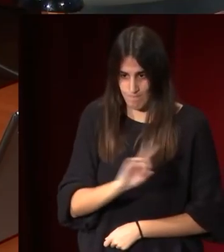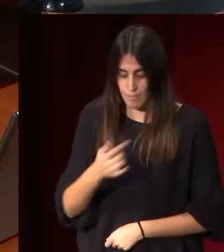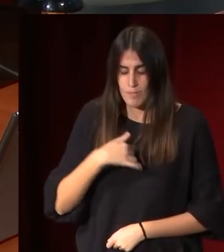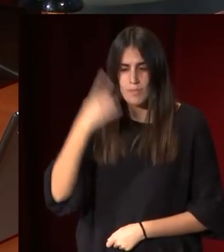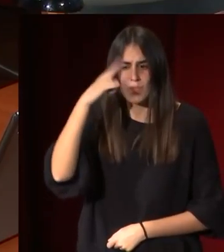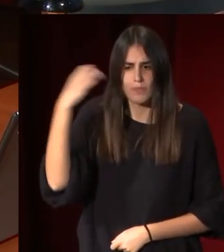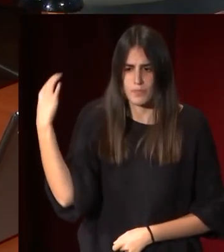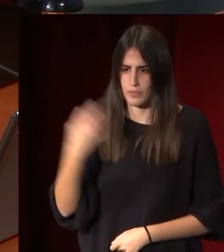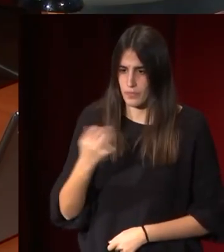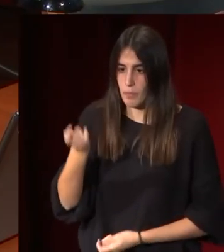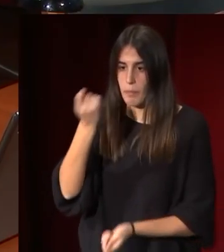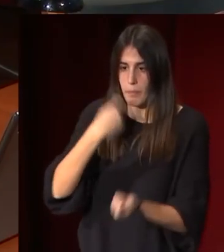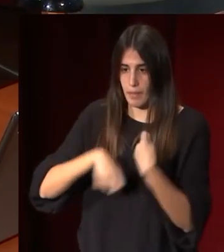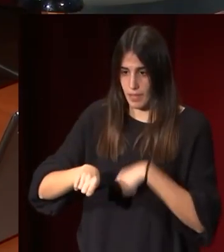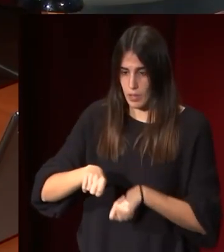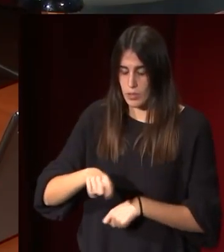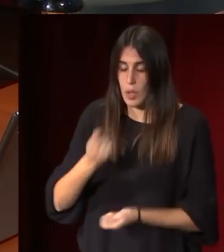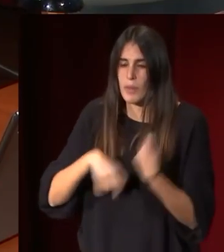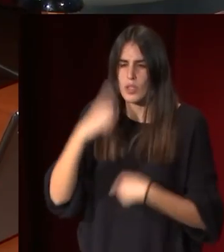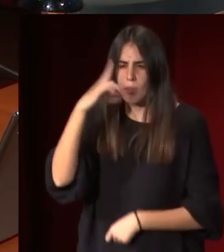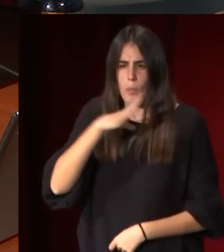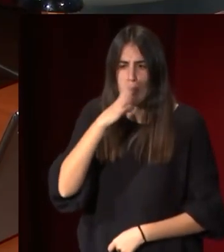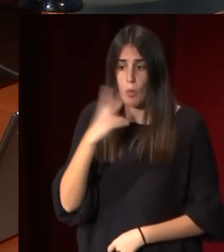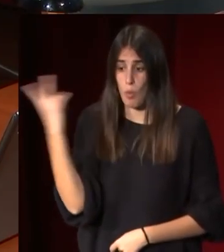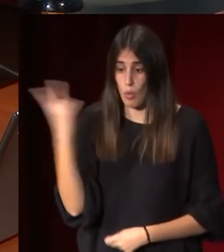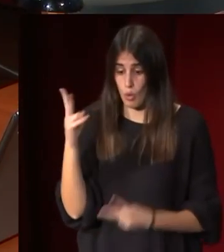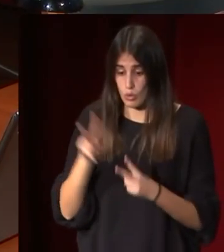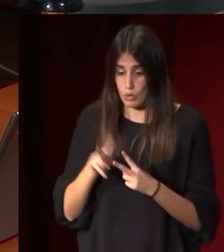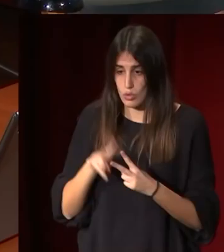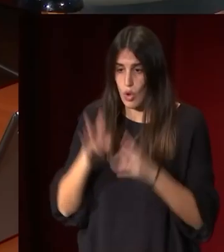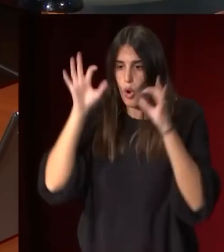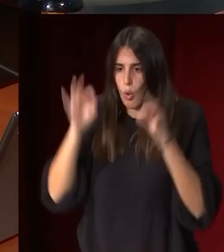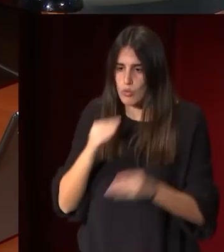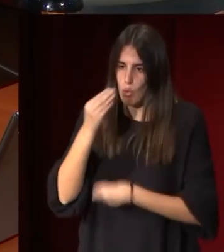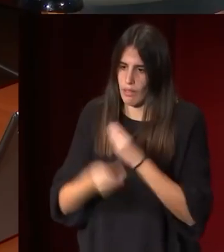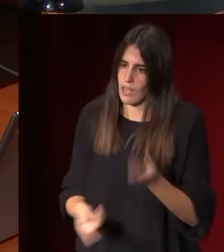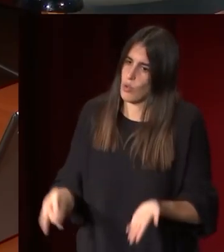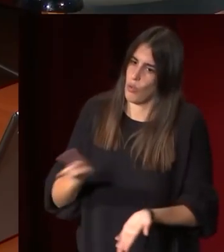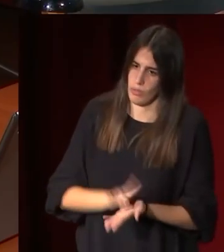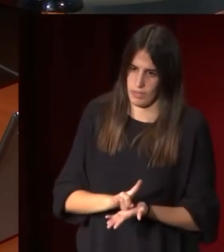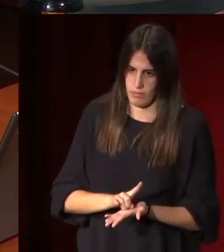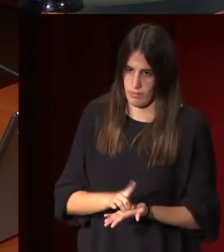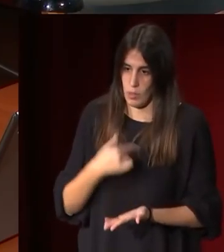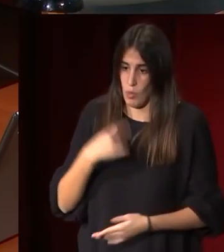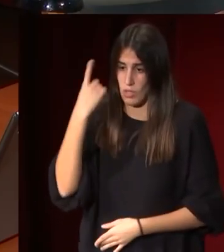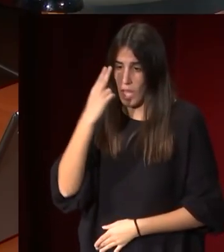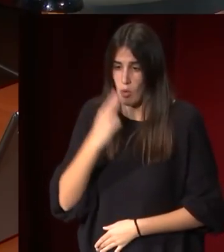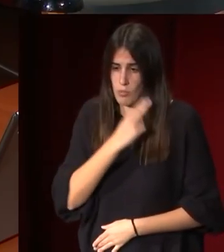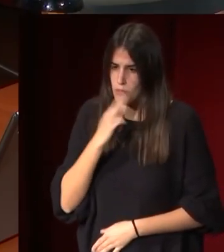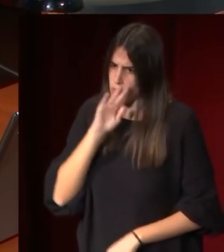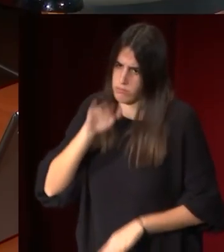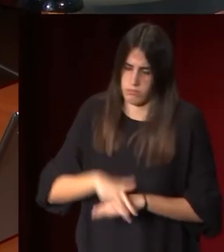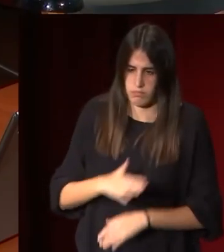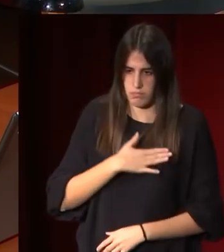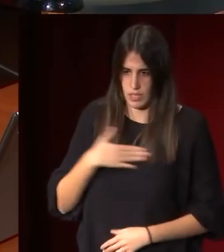sabemos que las vendieron ¿por qué lo sabemos? porque los dos volvieron a hacerlas porque tenían ese compromiso y querían cumplir